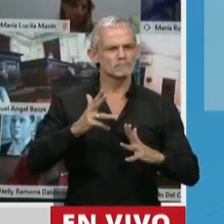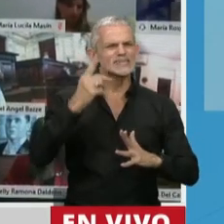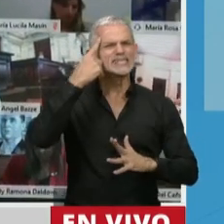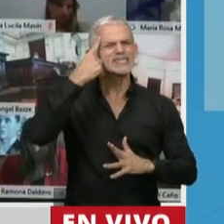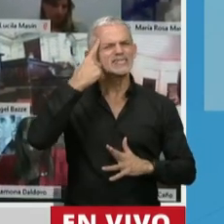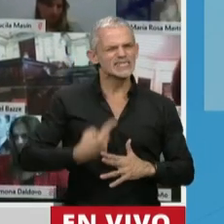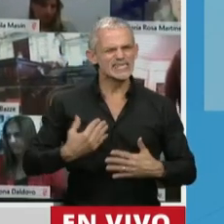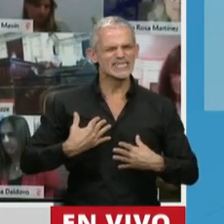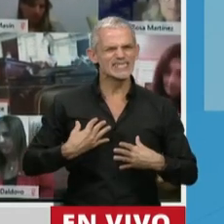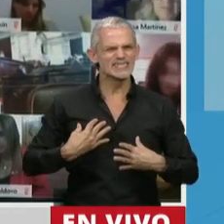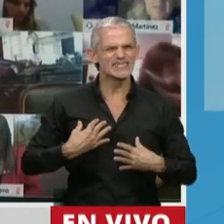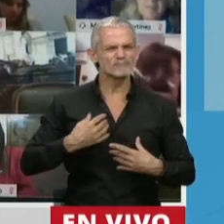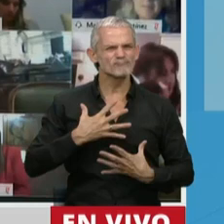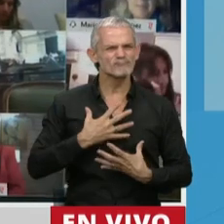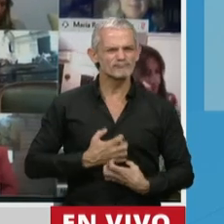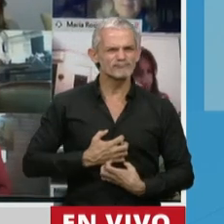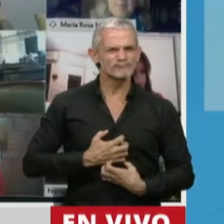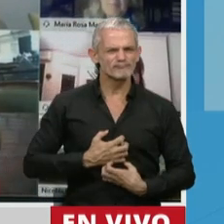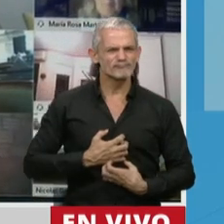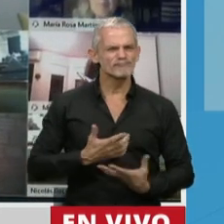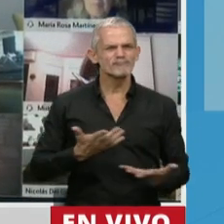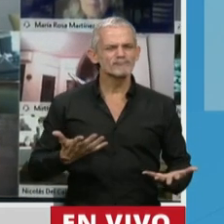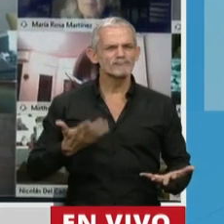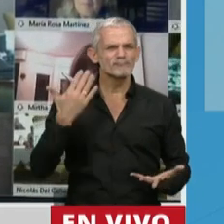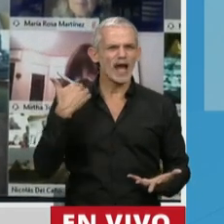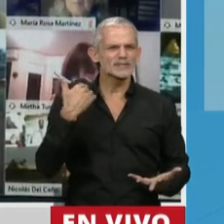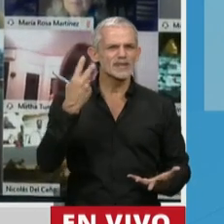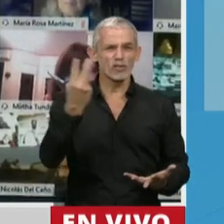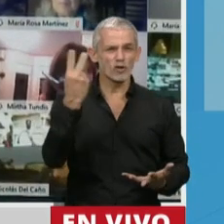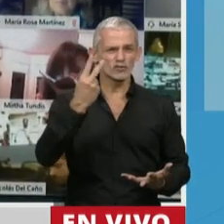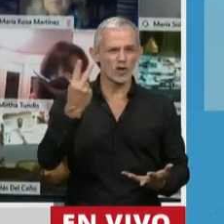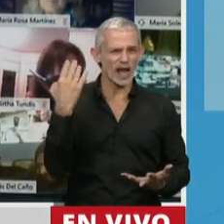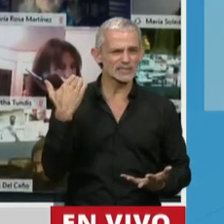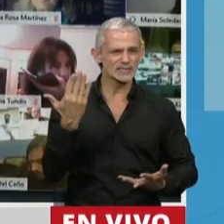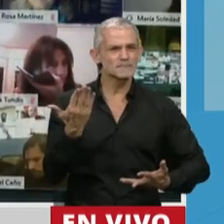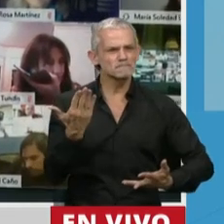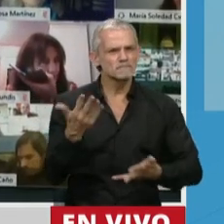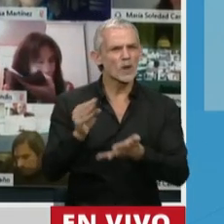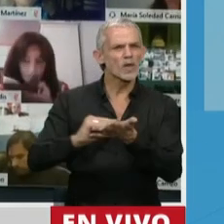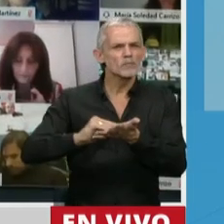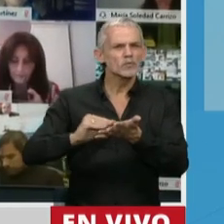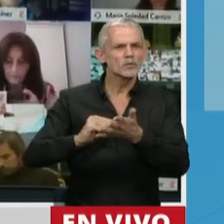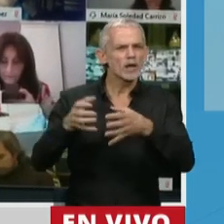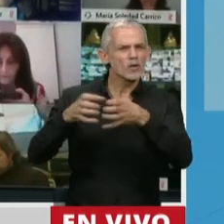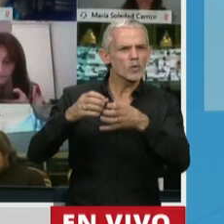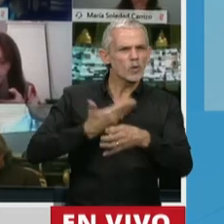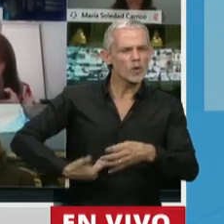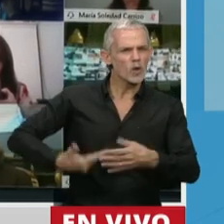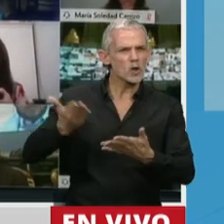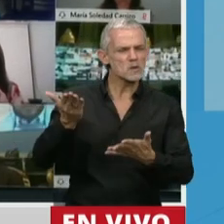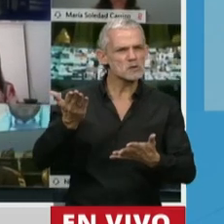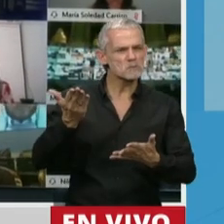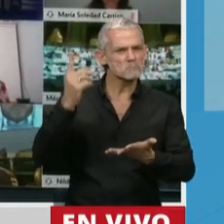tristeza que me ha dado hace solamente dos horas los diputados del oficialismo han